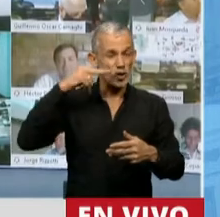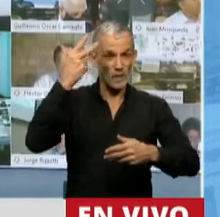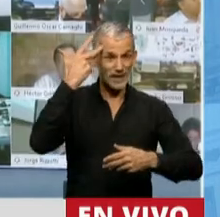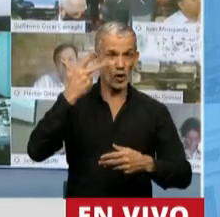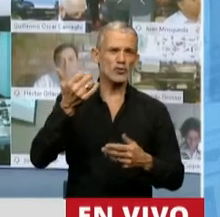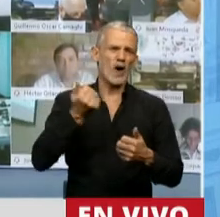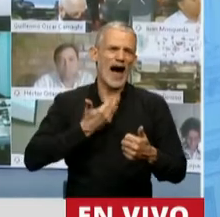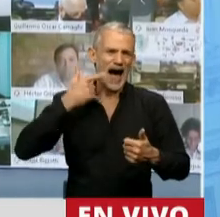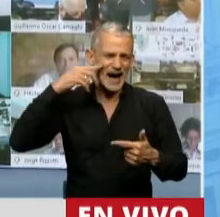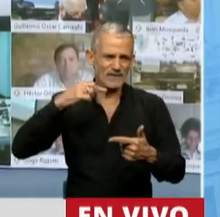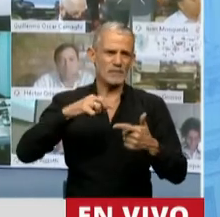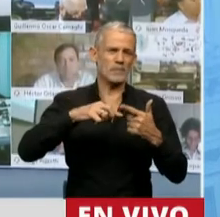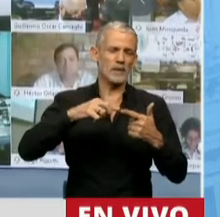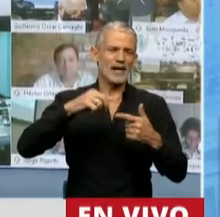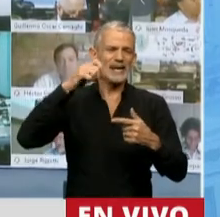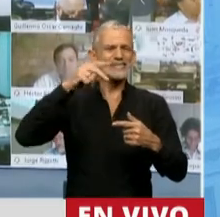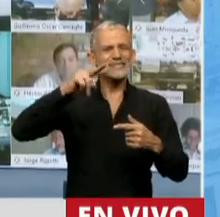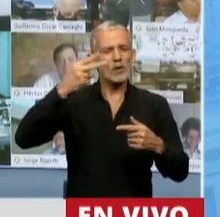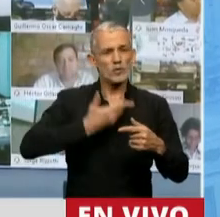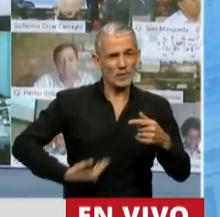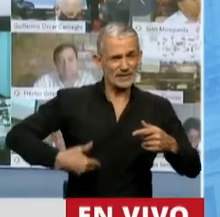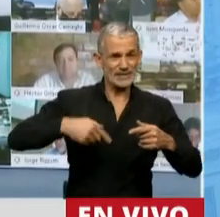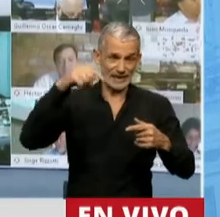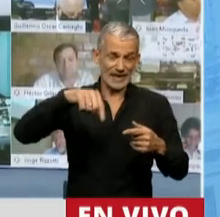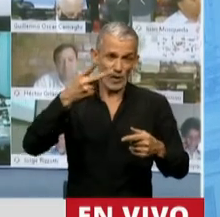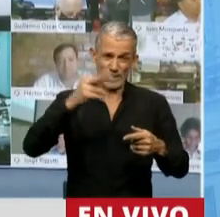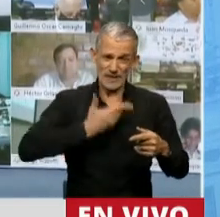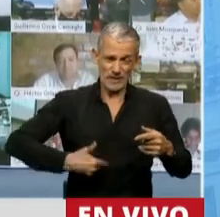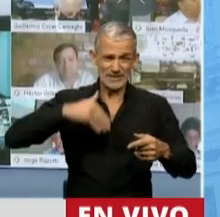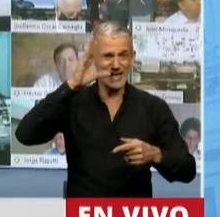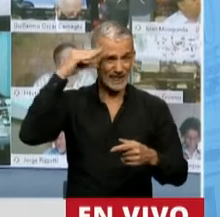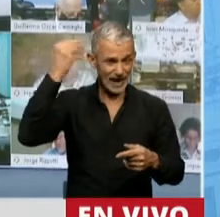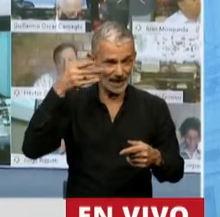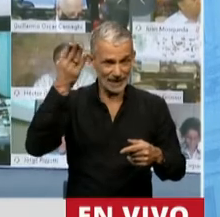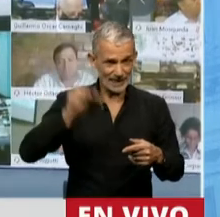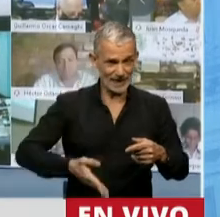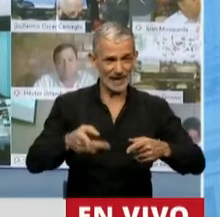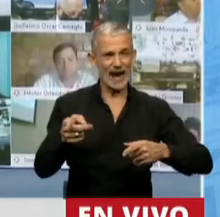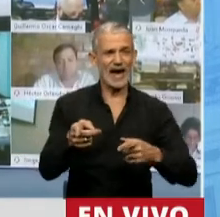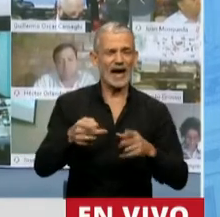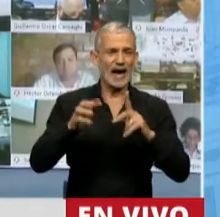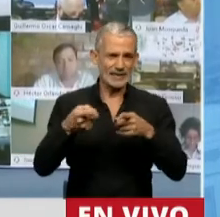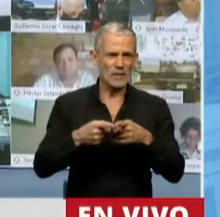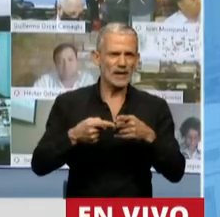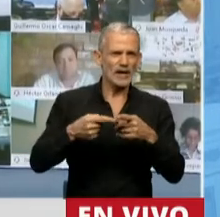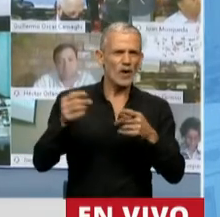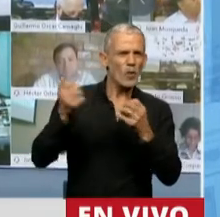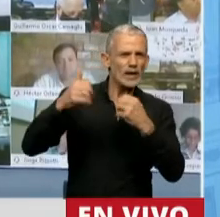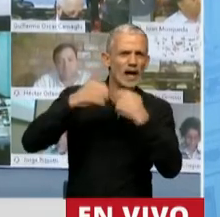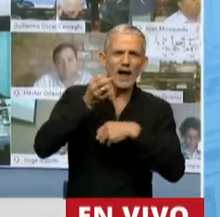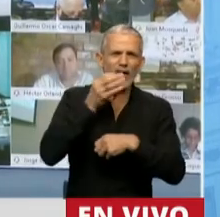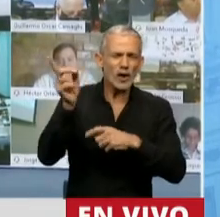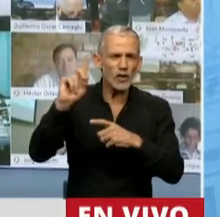de AFIP durante el segundo mandato de la actual vicepresidenta de la Nación, Cristina Fernández, las cuentas no declaradas de